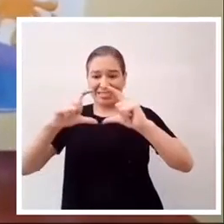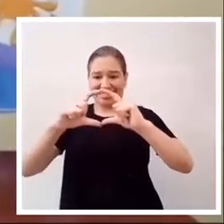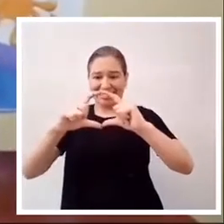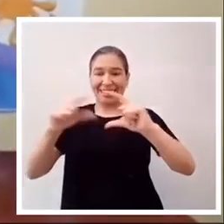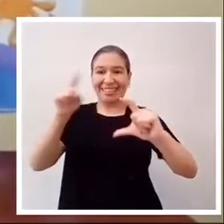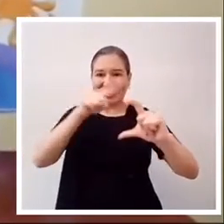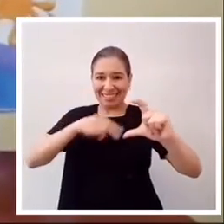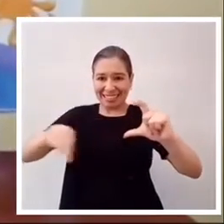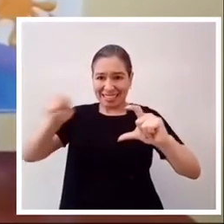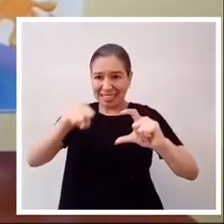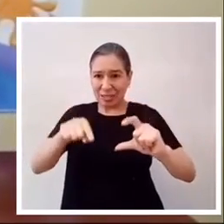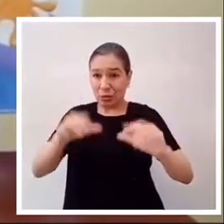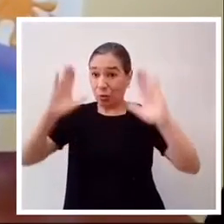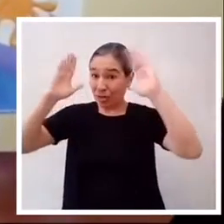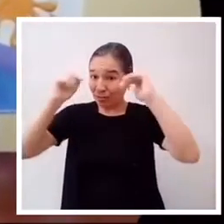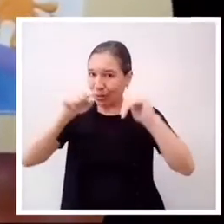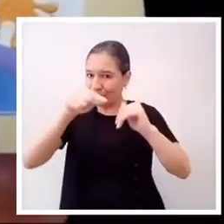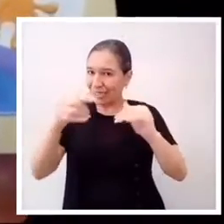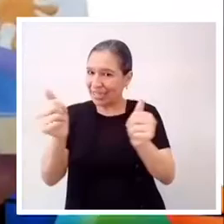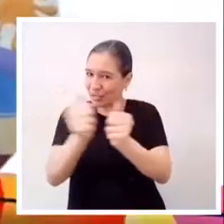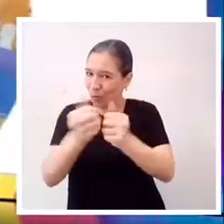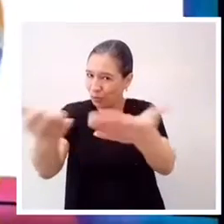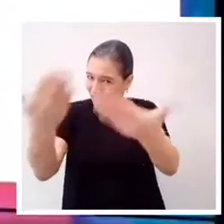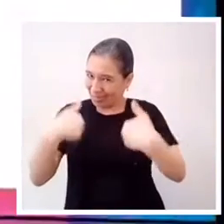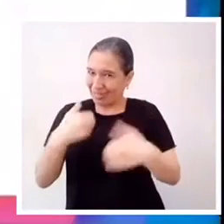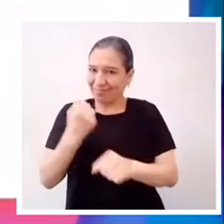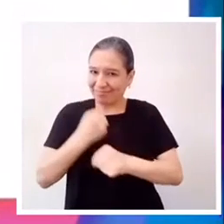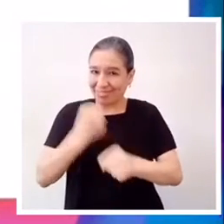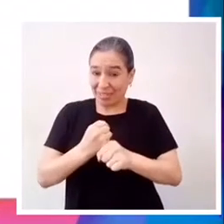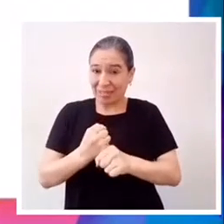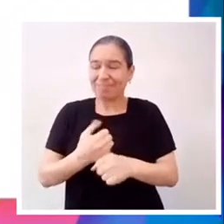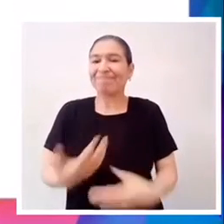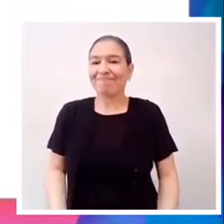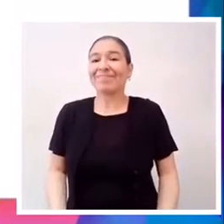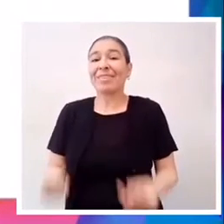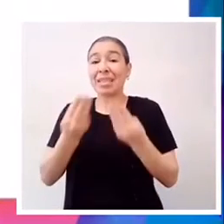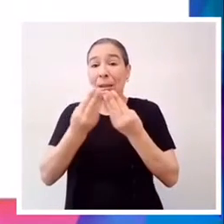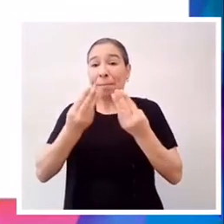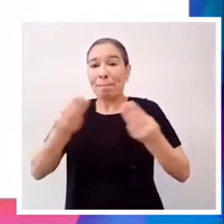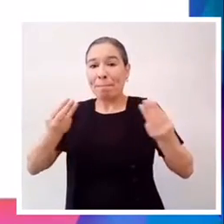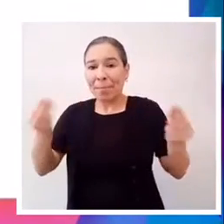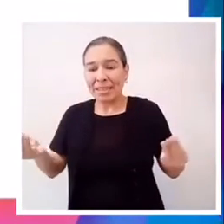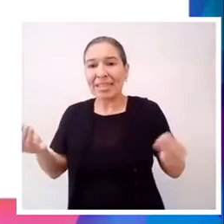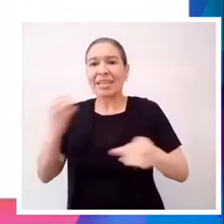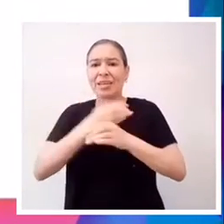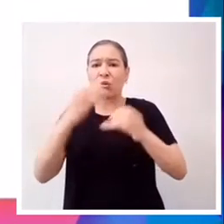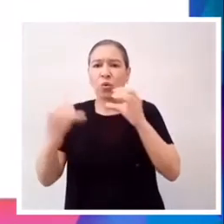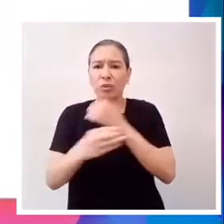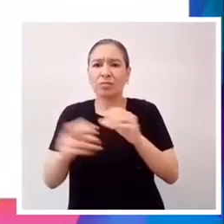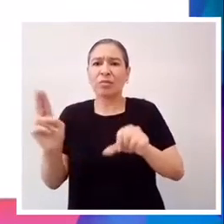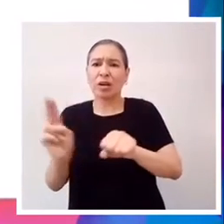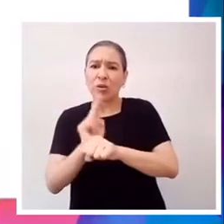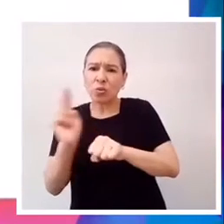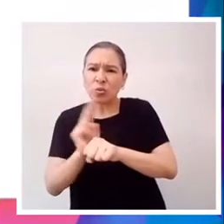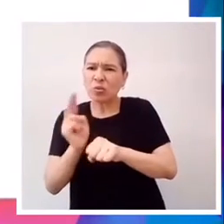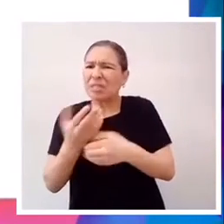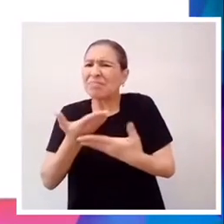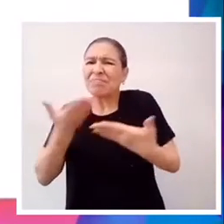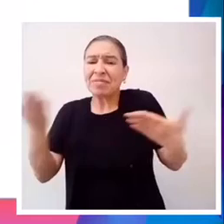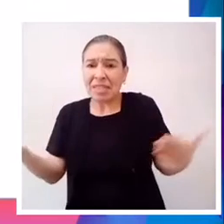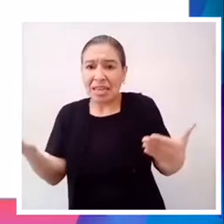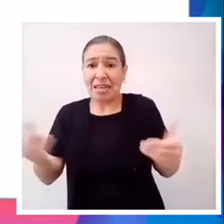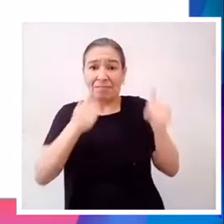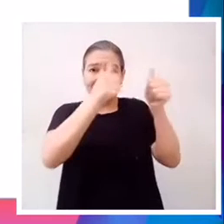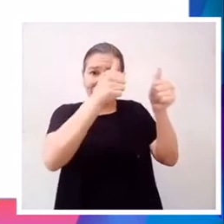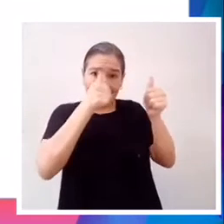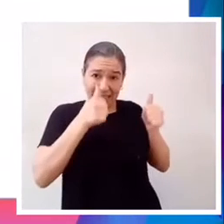Espero que la realicen conmigo. Los materiales e instrumentos a utilizar serán cartulina o